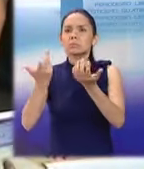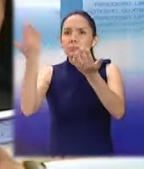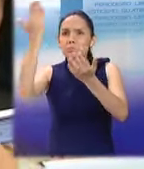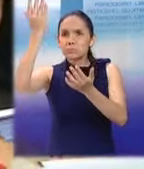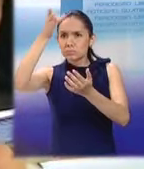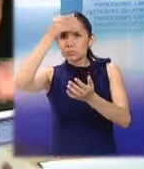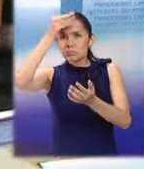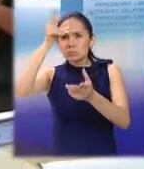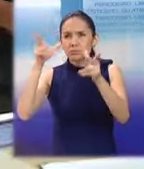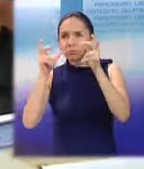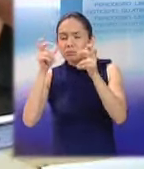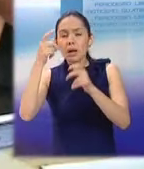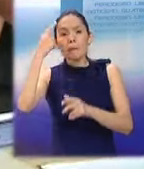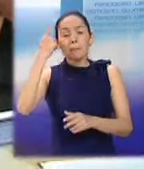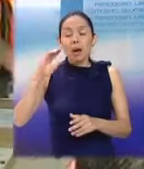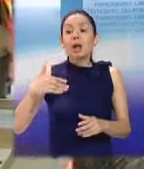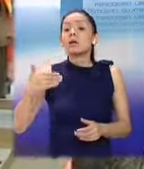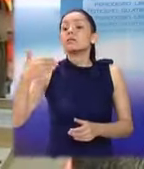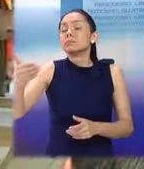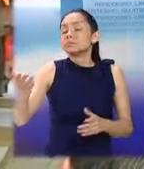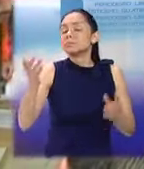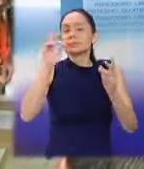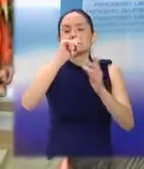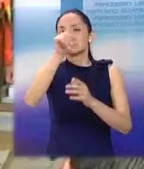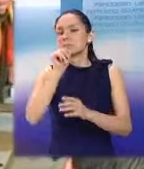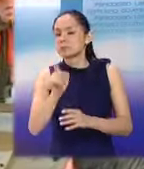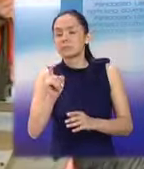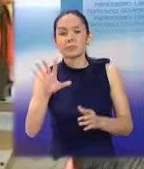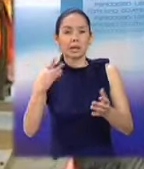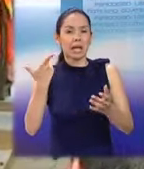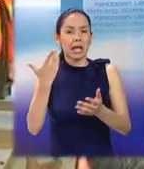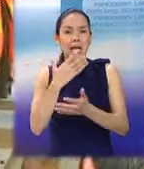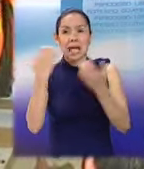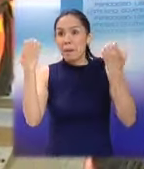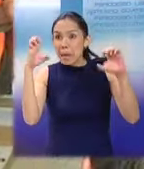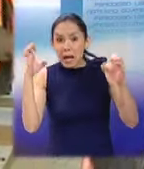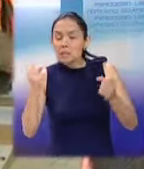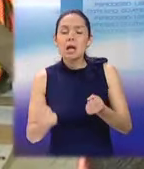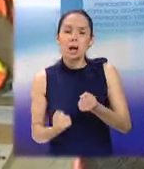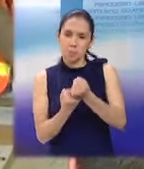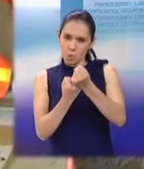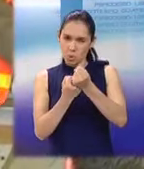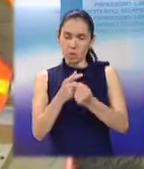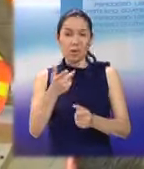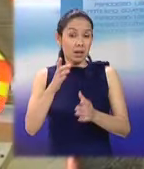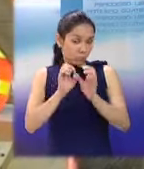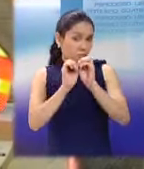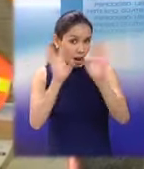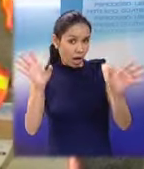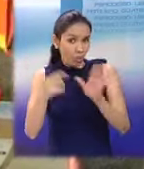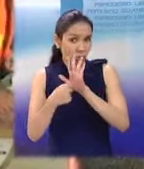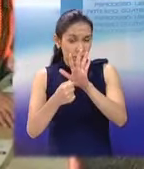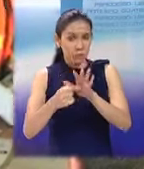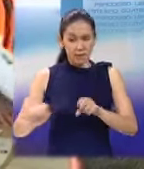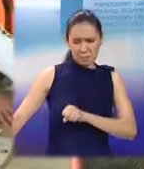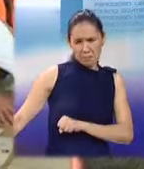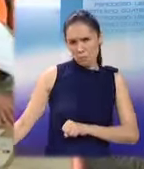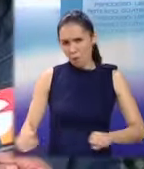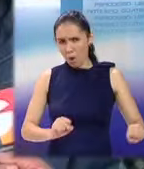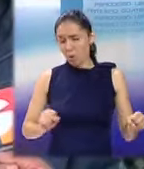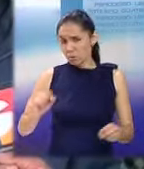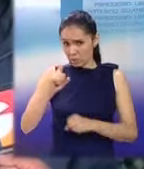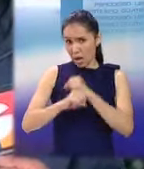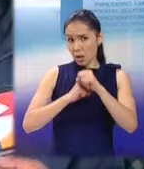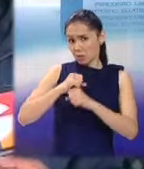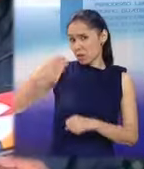conocimientos para la pronta intervención de incidentes. Tenemos un claro ejemplo. El terremoto que azotó San Marcos el